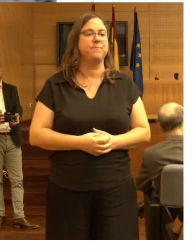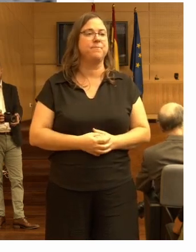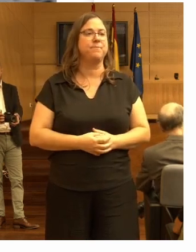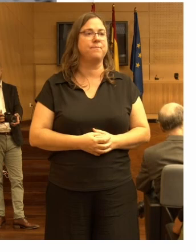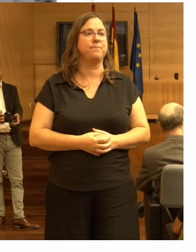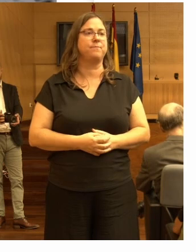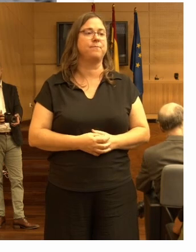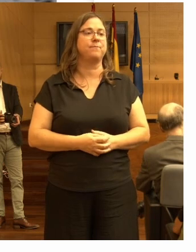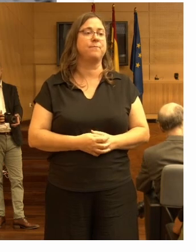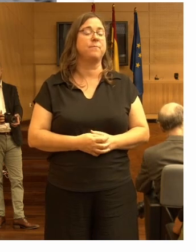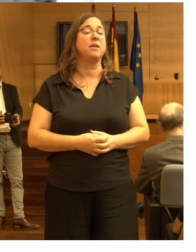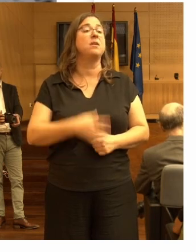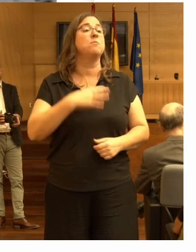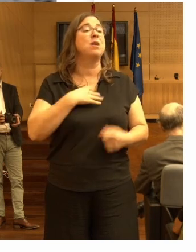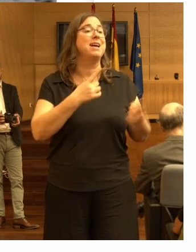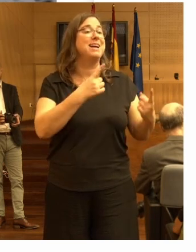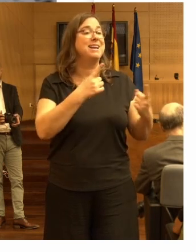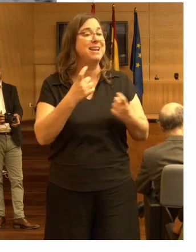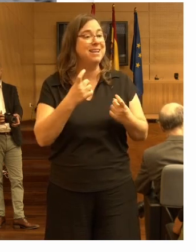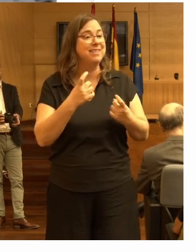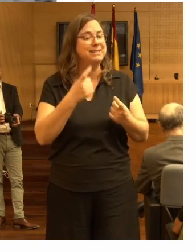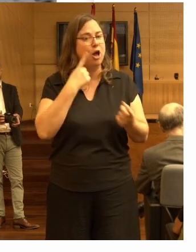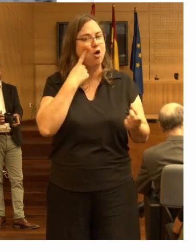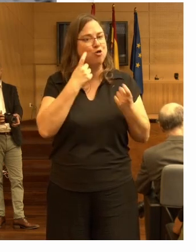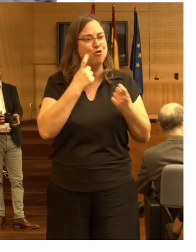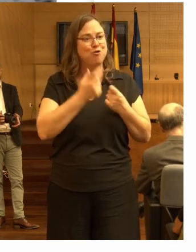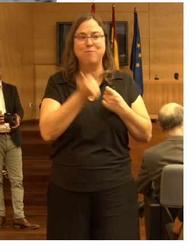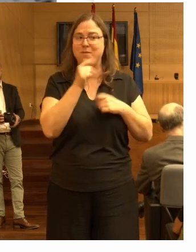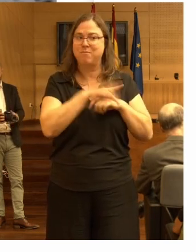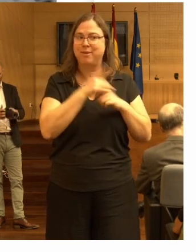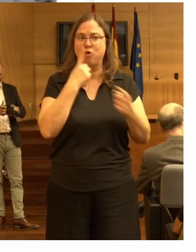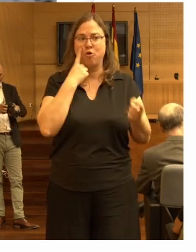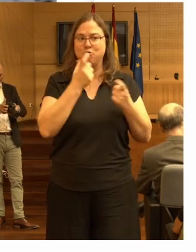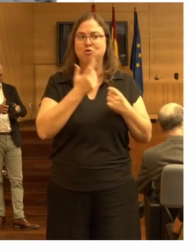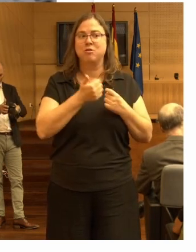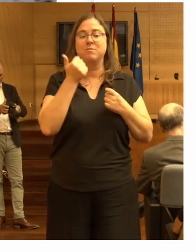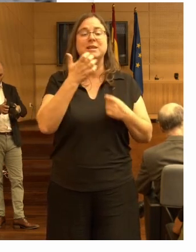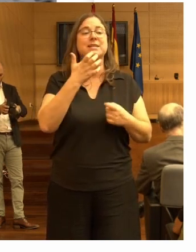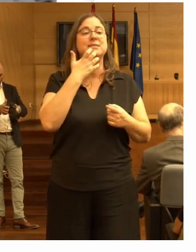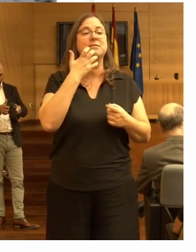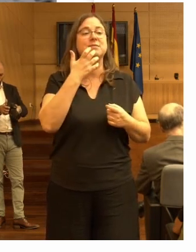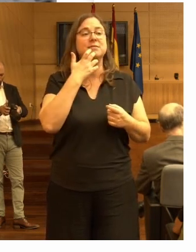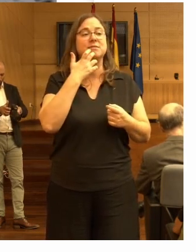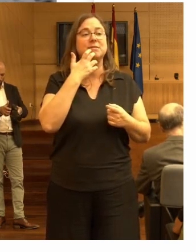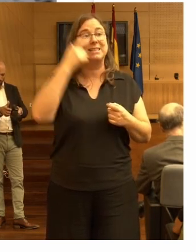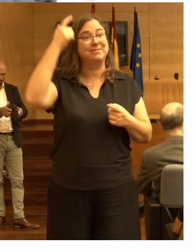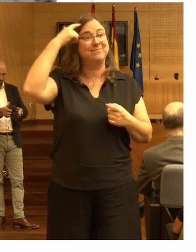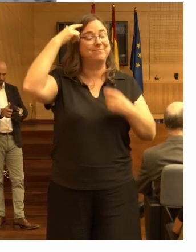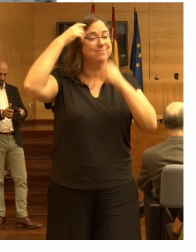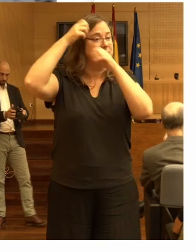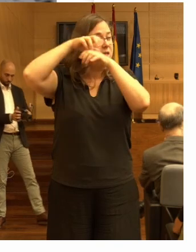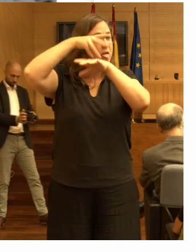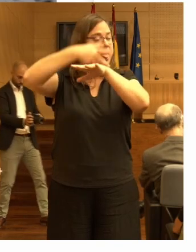pues van a necesitar más vigilancia médica porque si tienen sangrado intracranial,